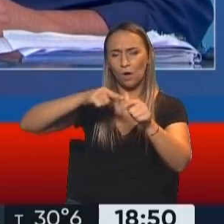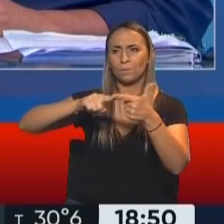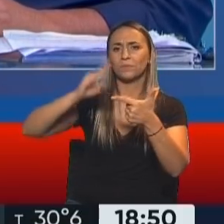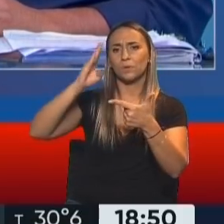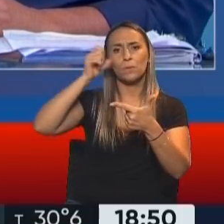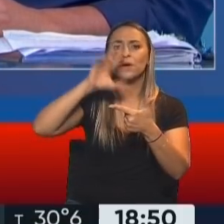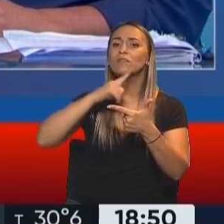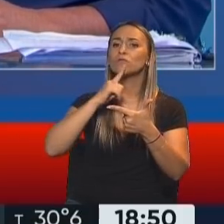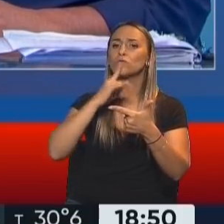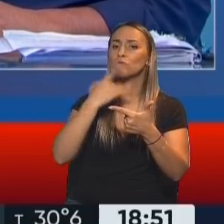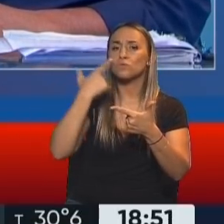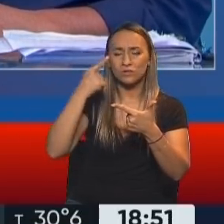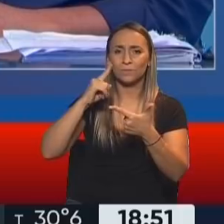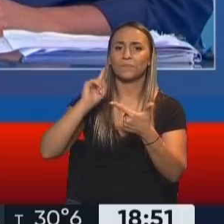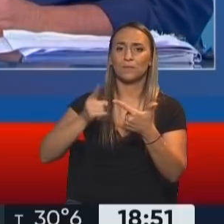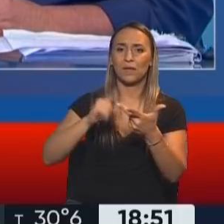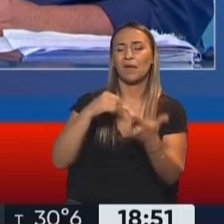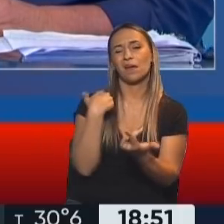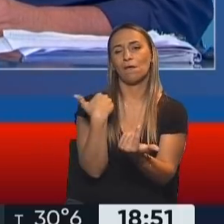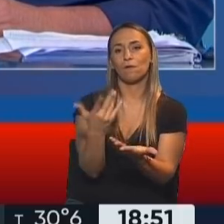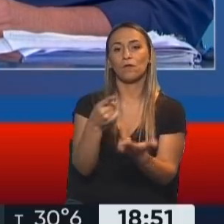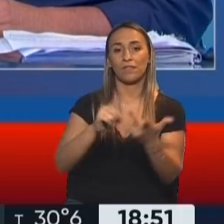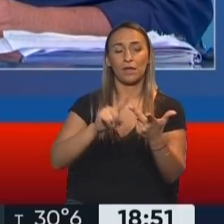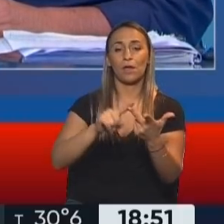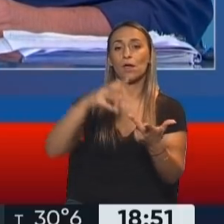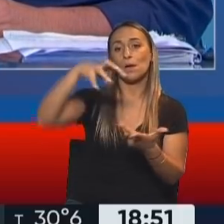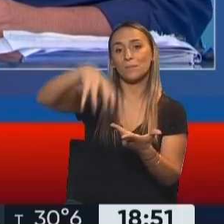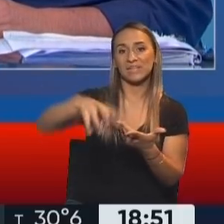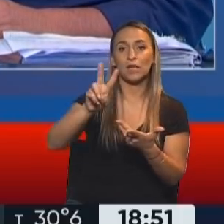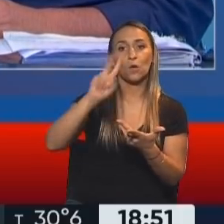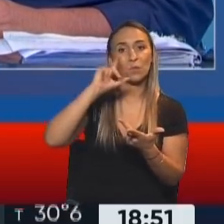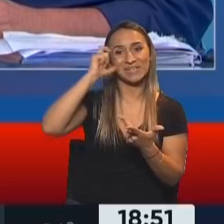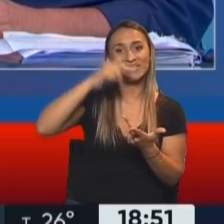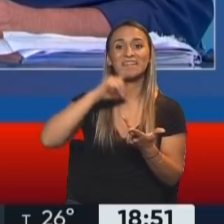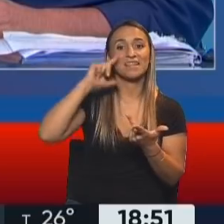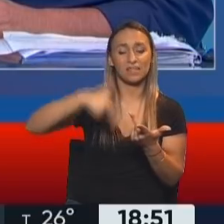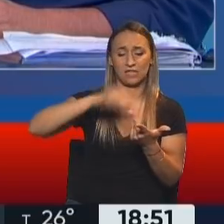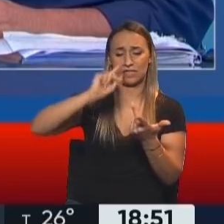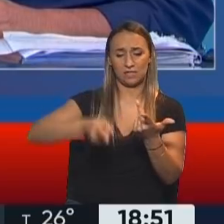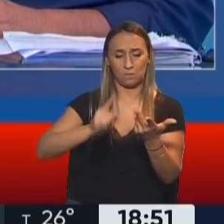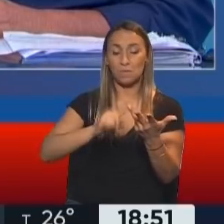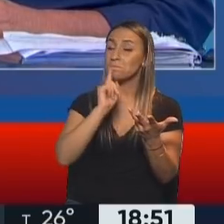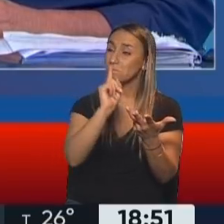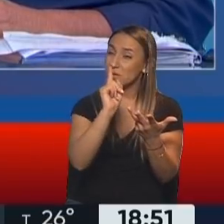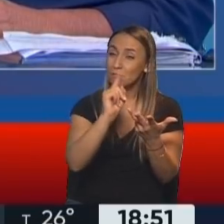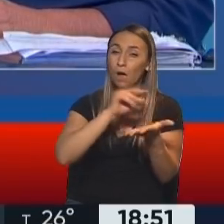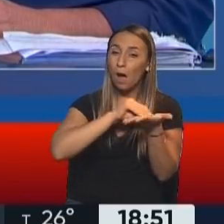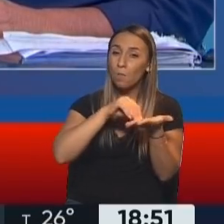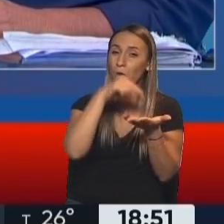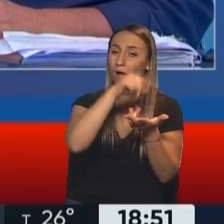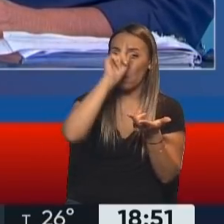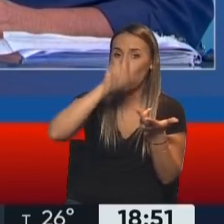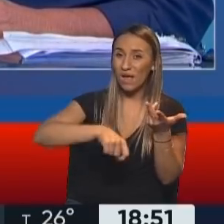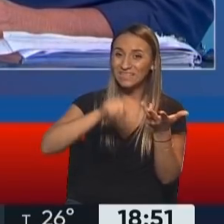el Estado argentino a favor de Vicentín. Y es la misma que se opuso al traslado, fíjate qué cosa, cómo vincula todo, ¿eh?